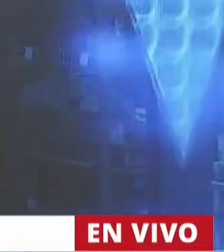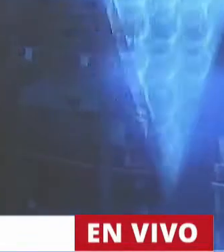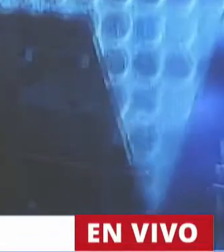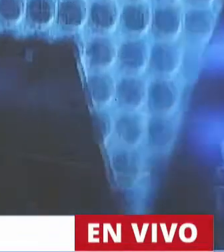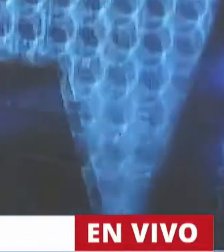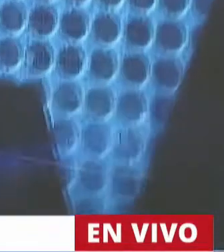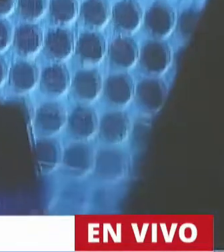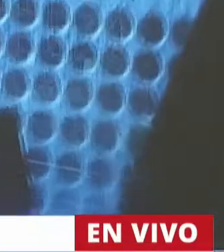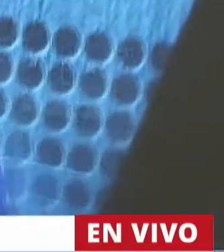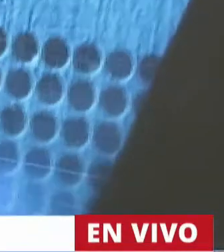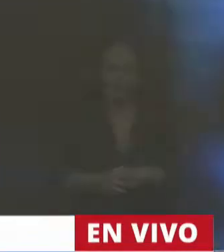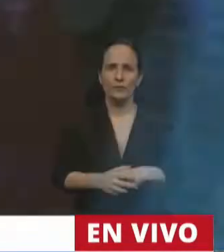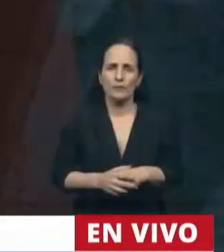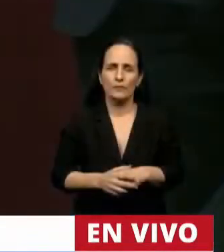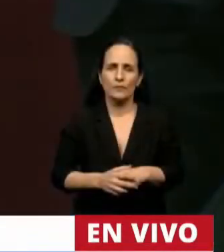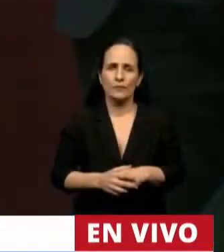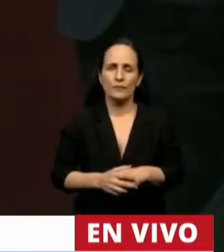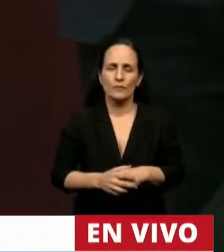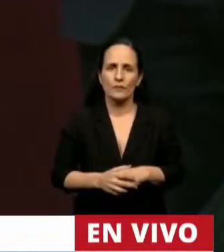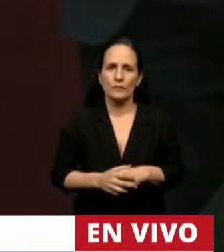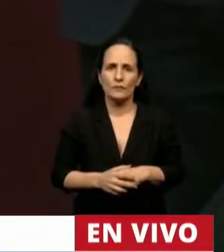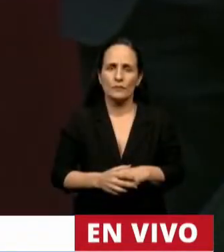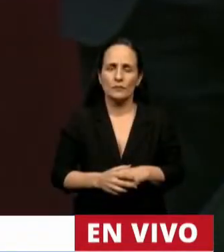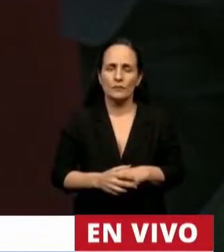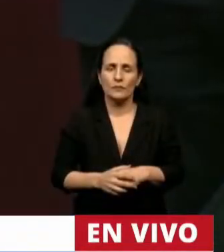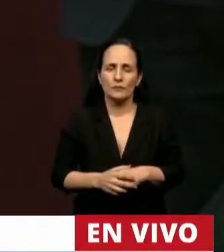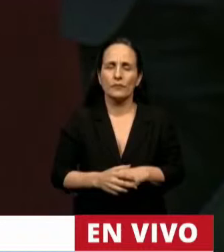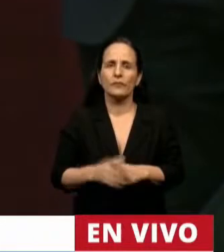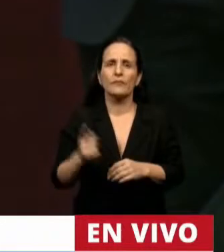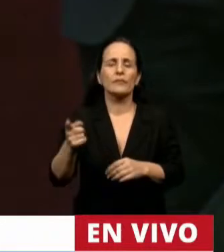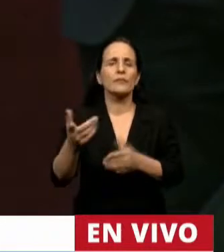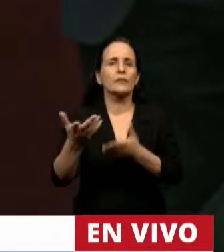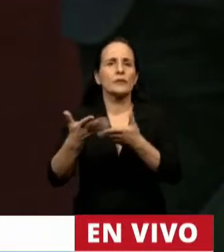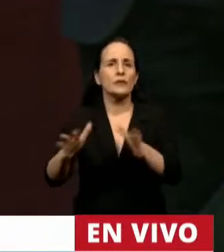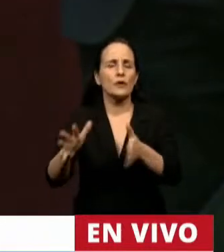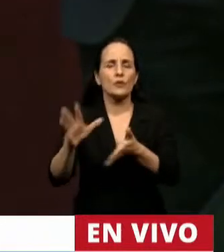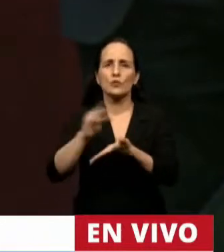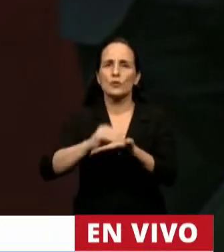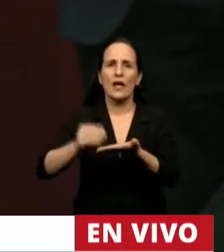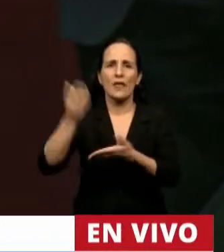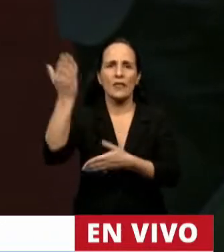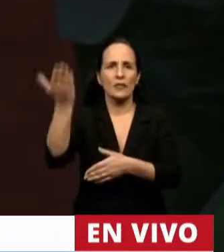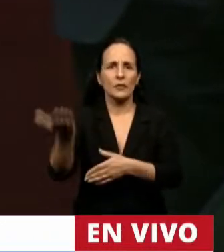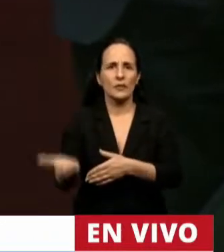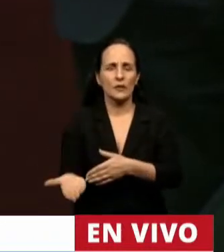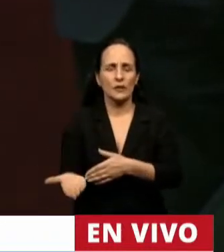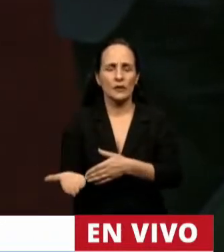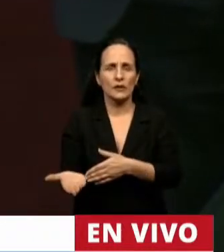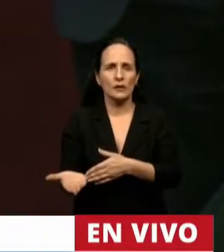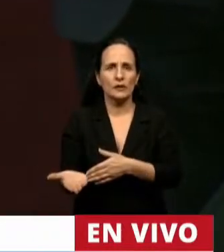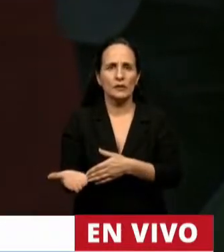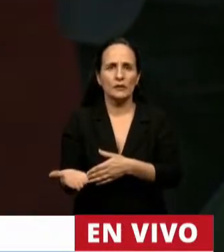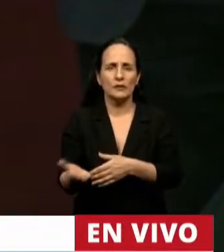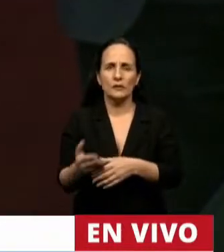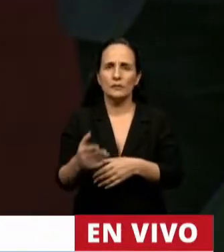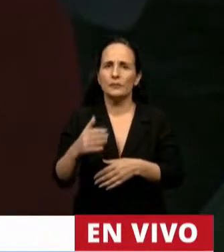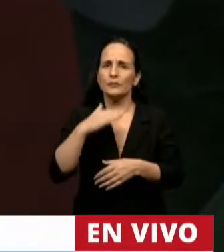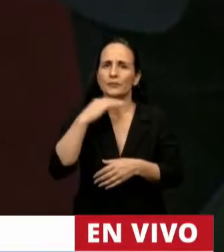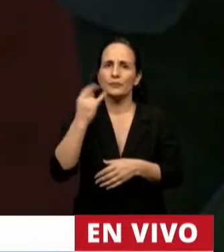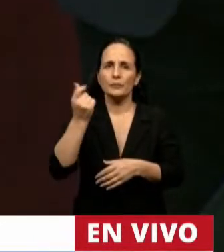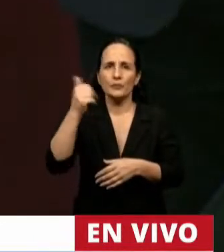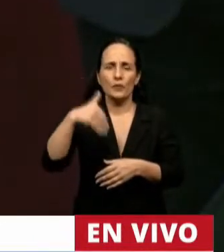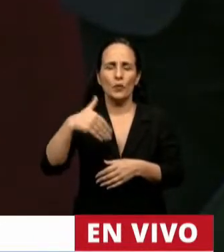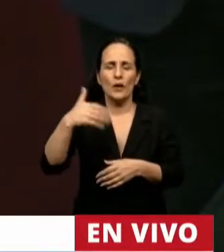legislador en consideración la renuncia del diputado Juan